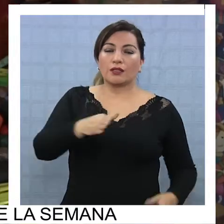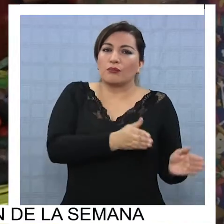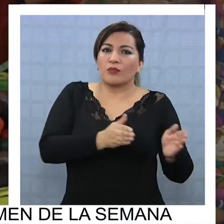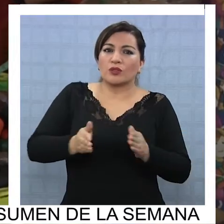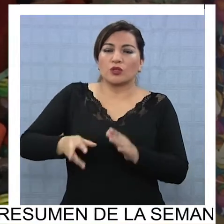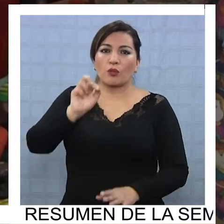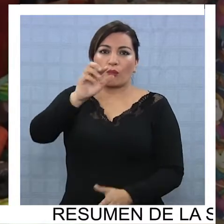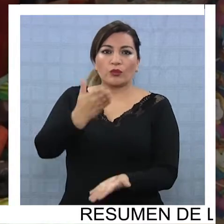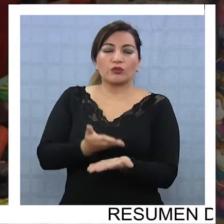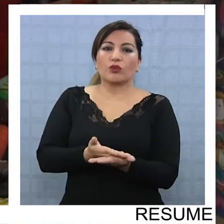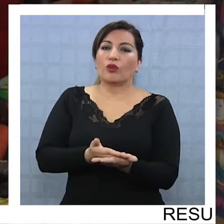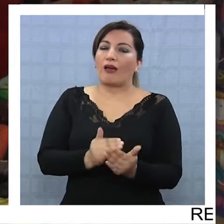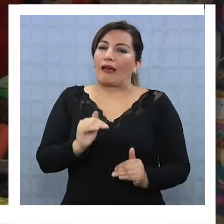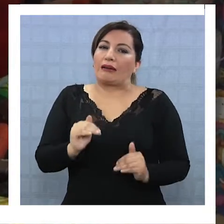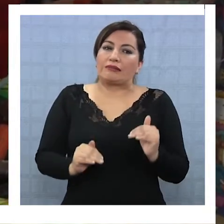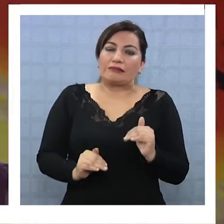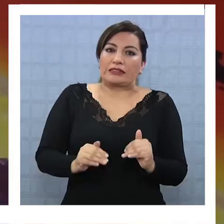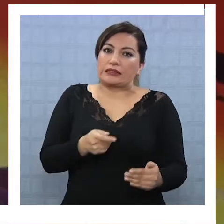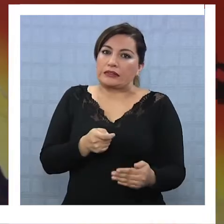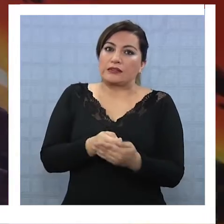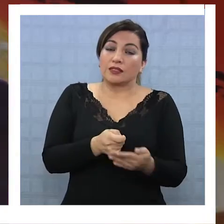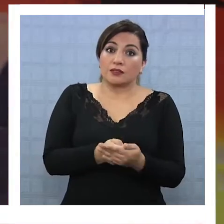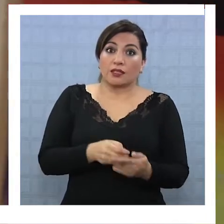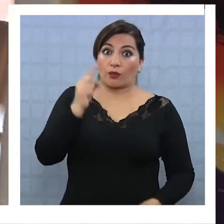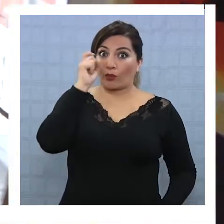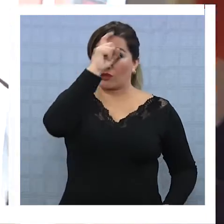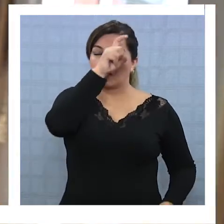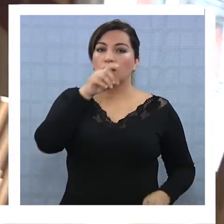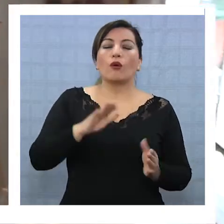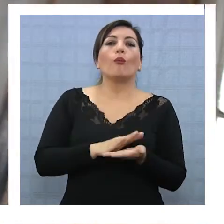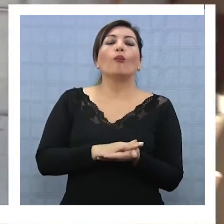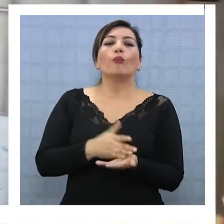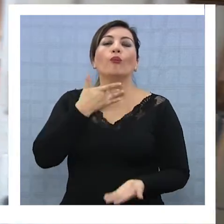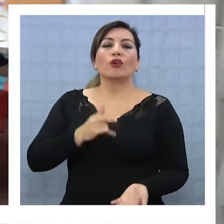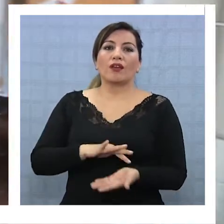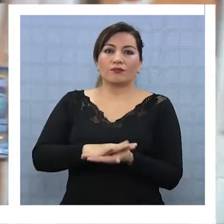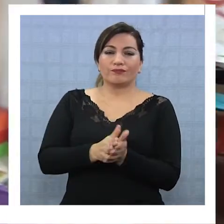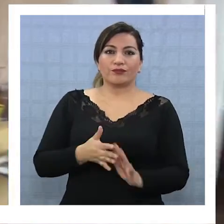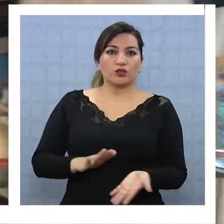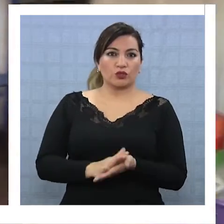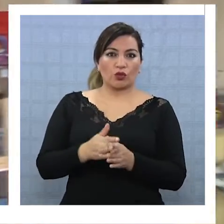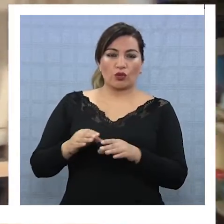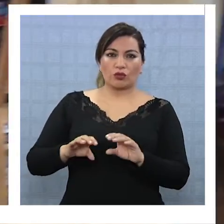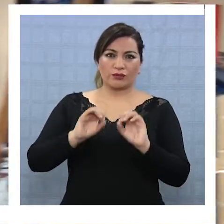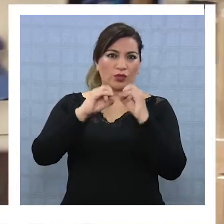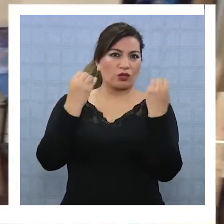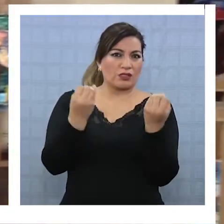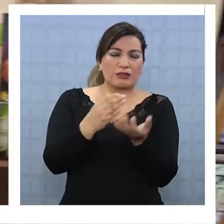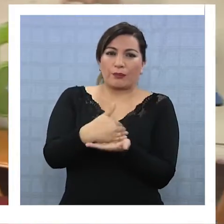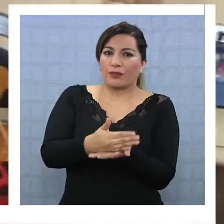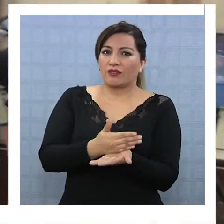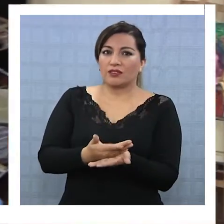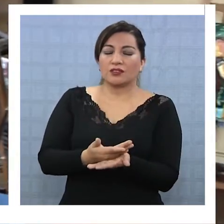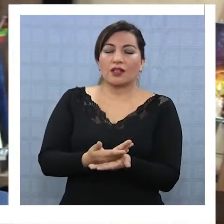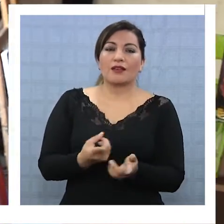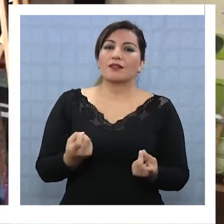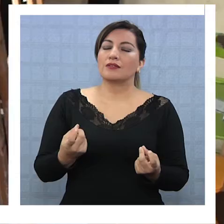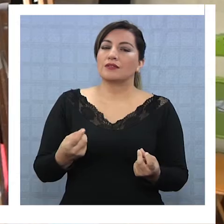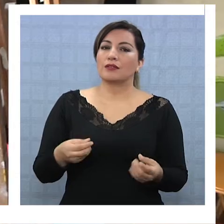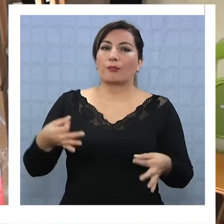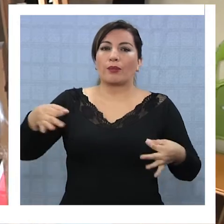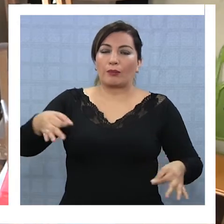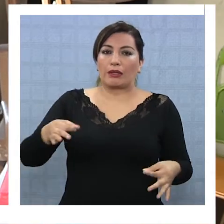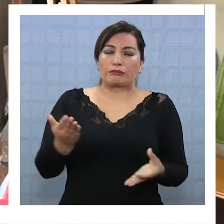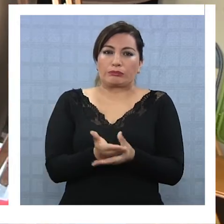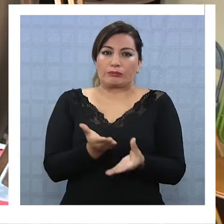que el proceso de postulación fue bastante exigente ya que la organización de la muestra exige una serie de requisitos para estar